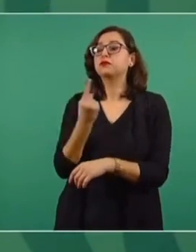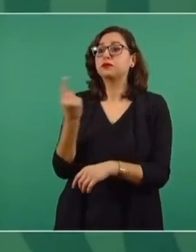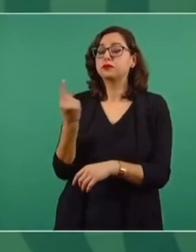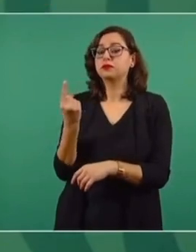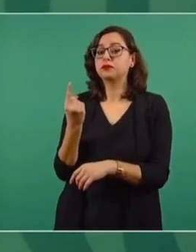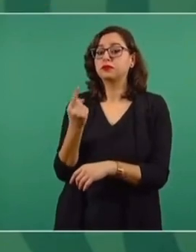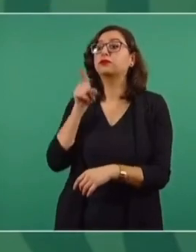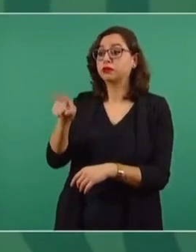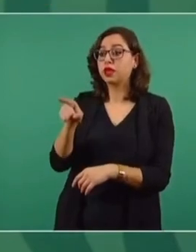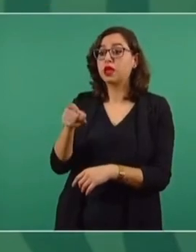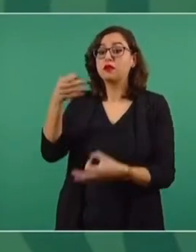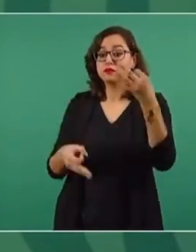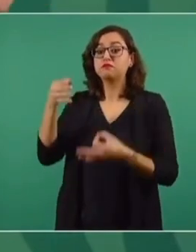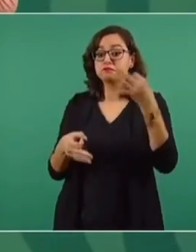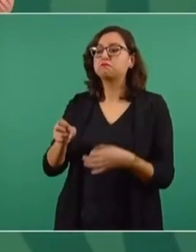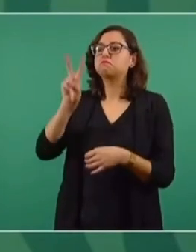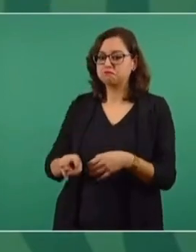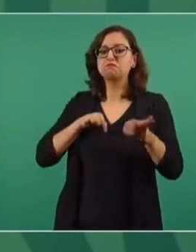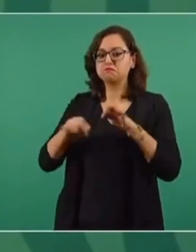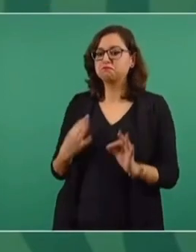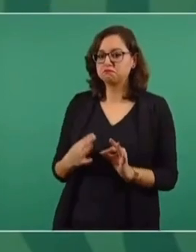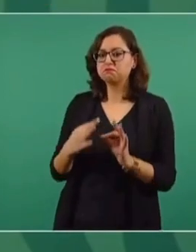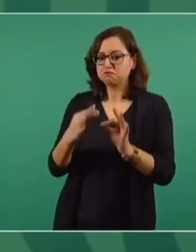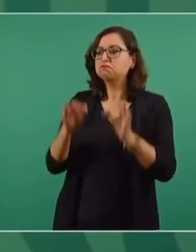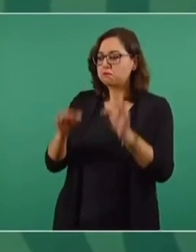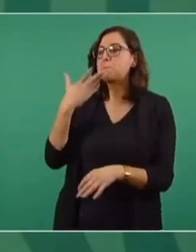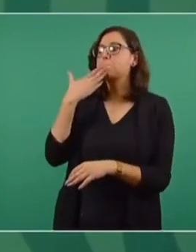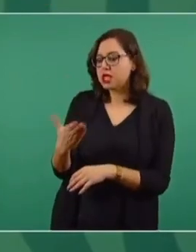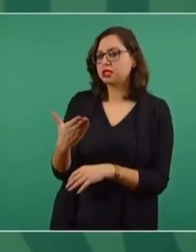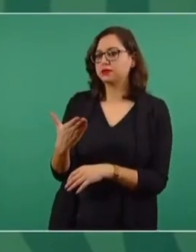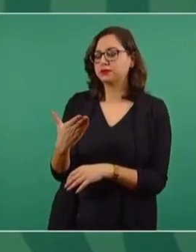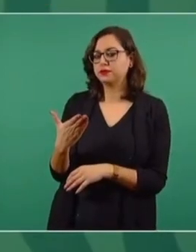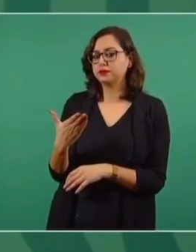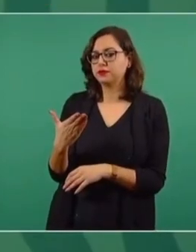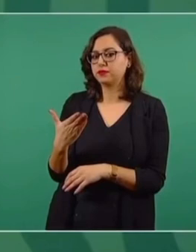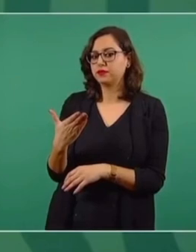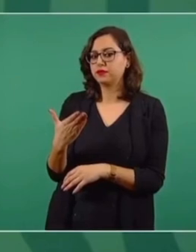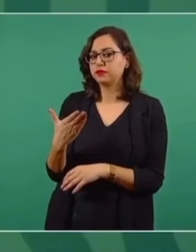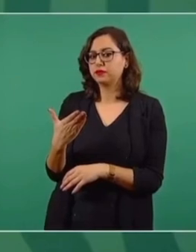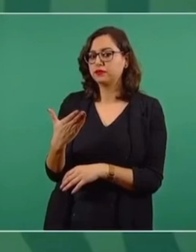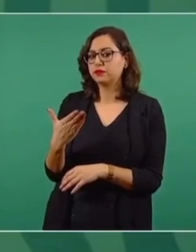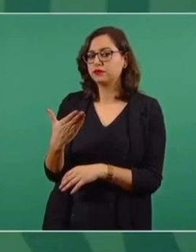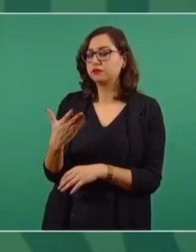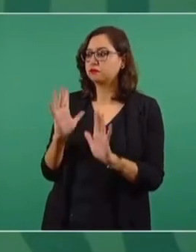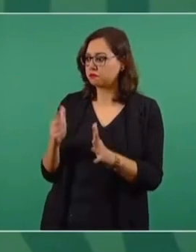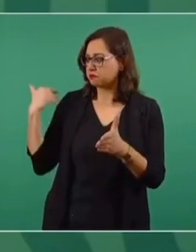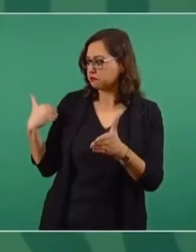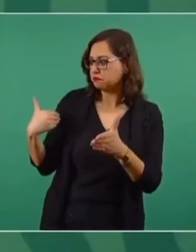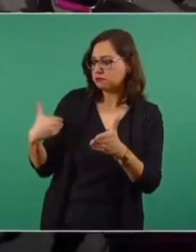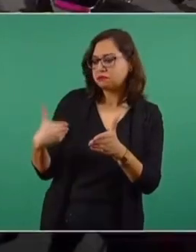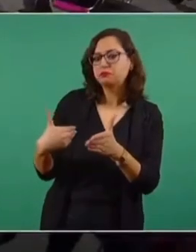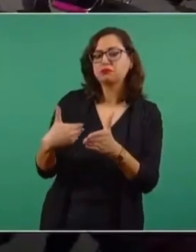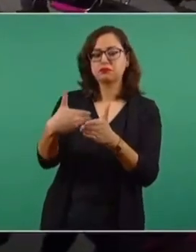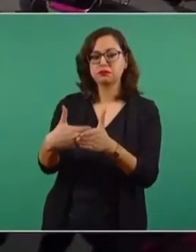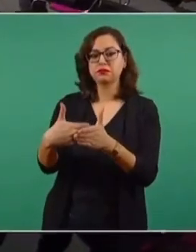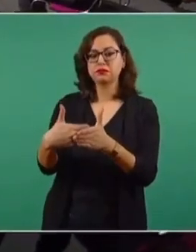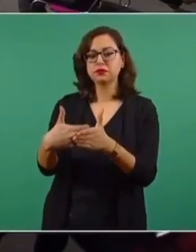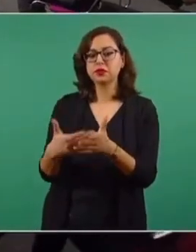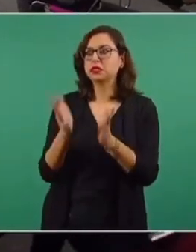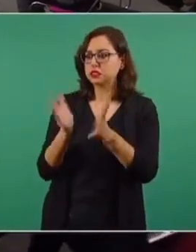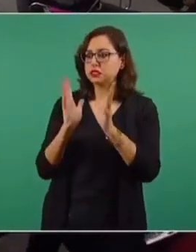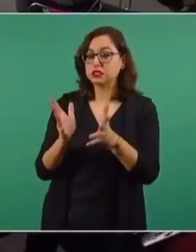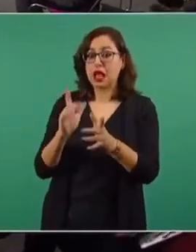el fiscal Germán Nero está trabajando muy bien. Tan es así que ya hasta lo están